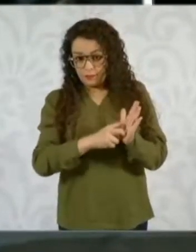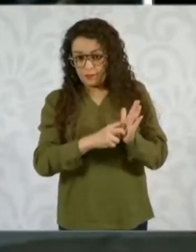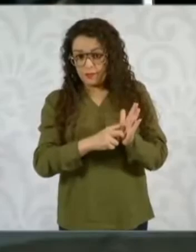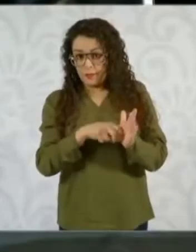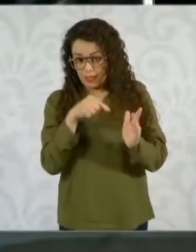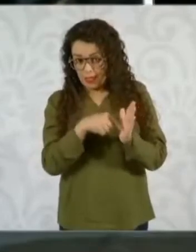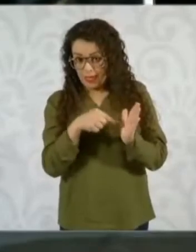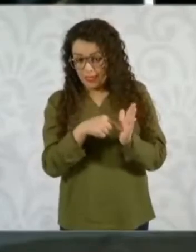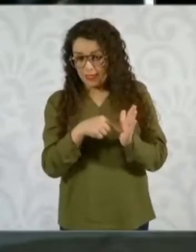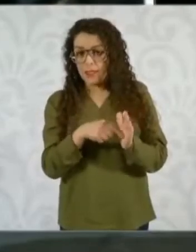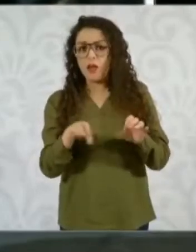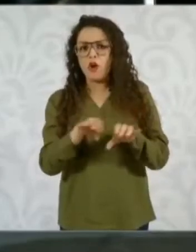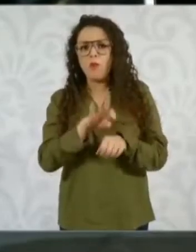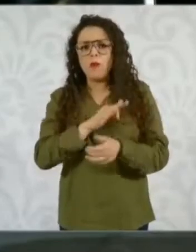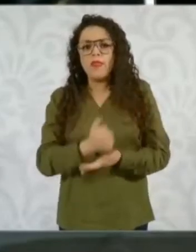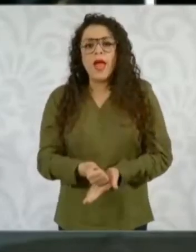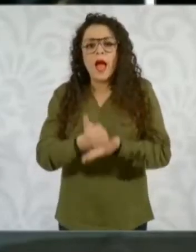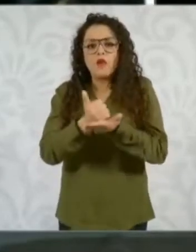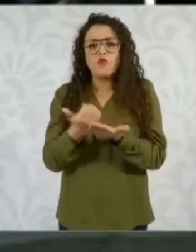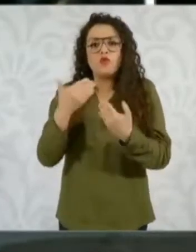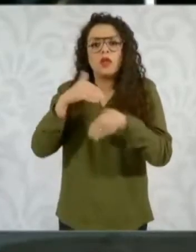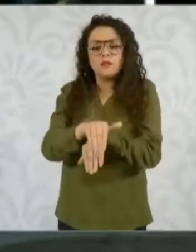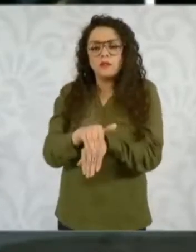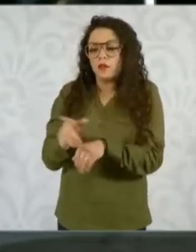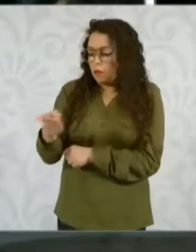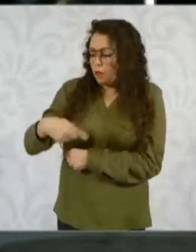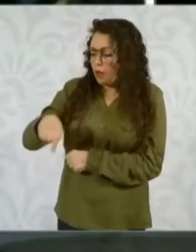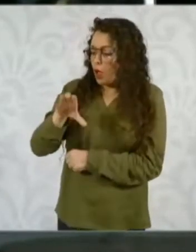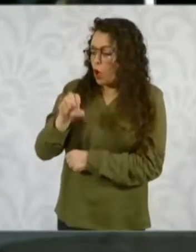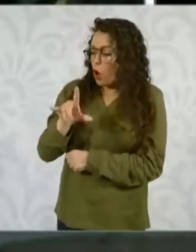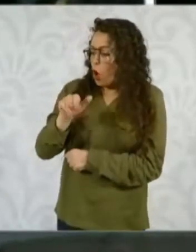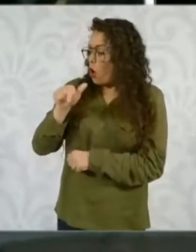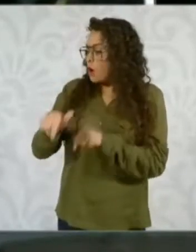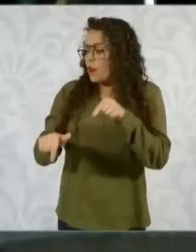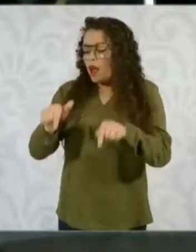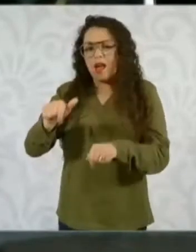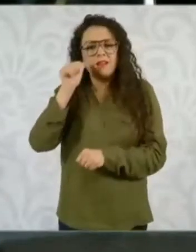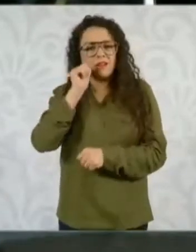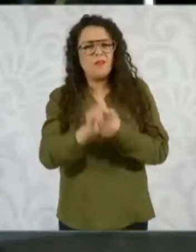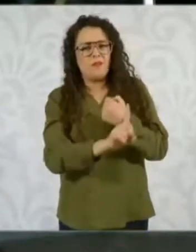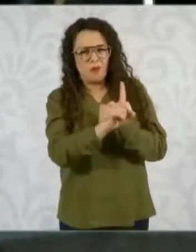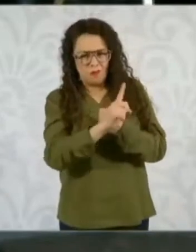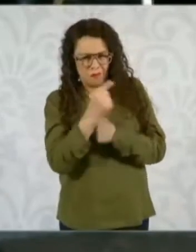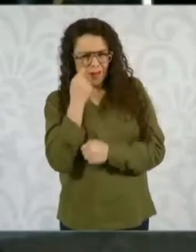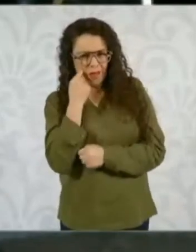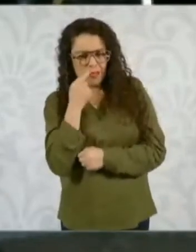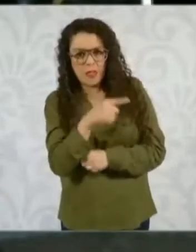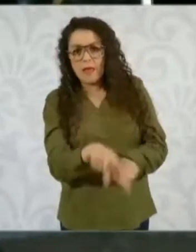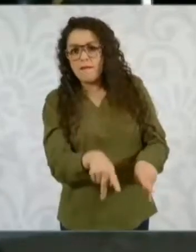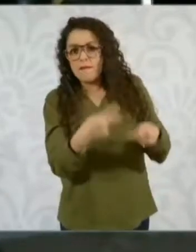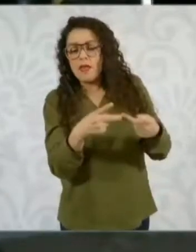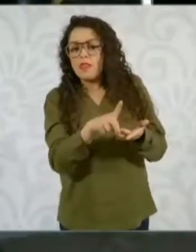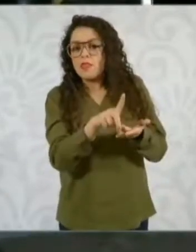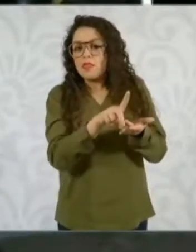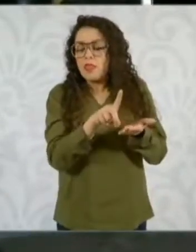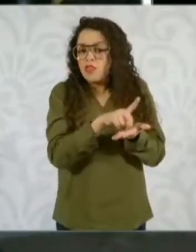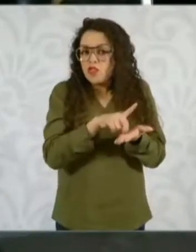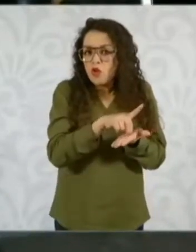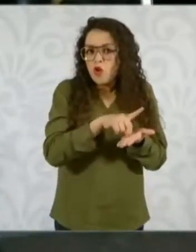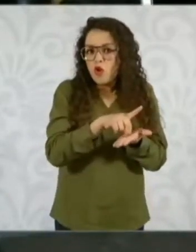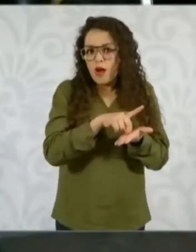denuncias anónimas en sectores pequeños, en colonias conflictivas, ayuda a que la distribución minorista